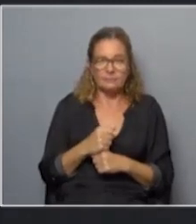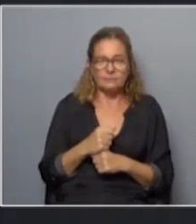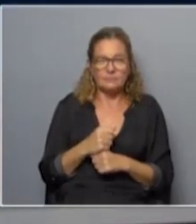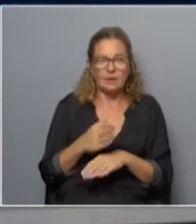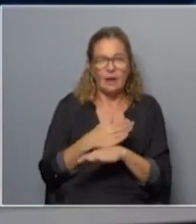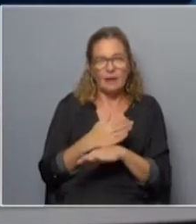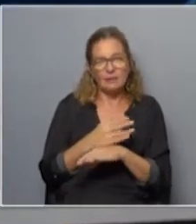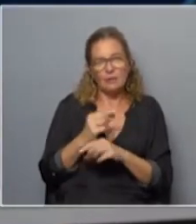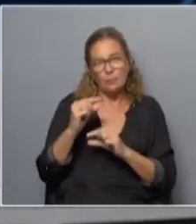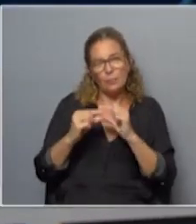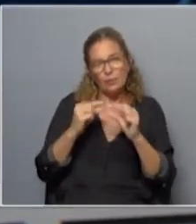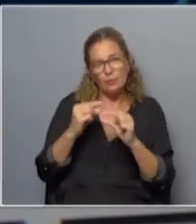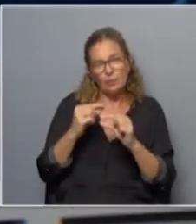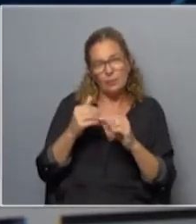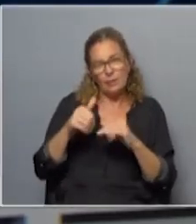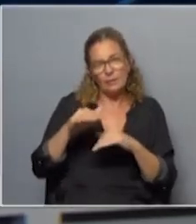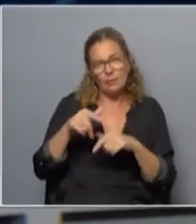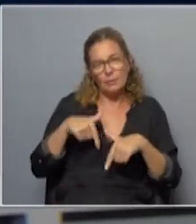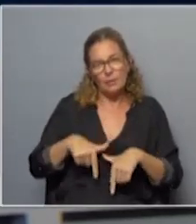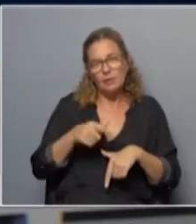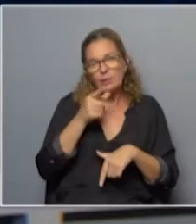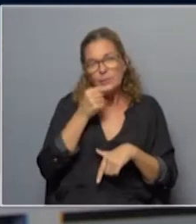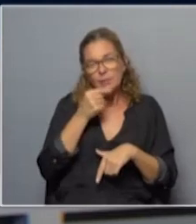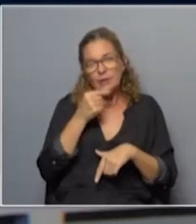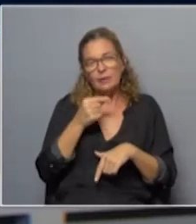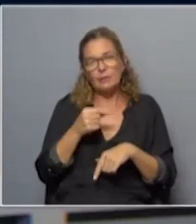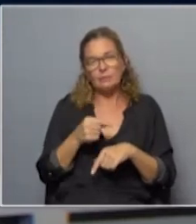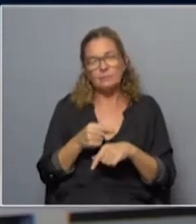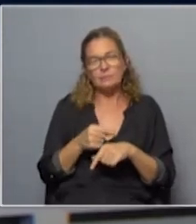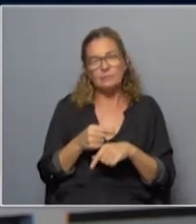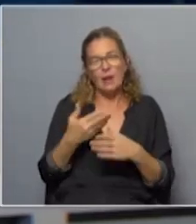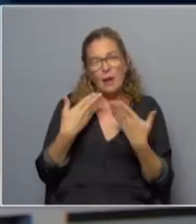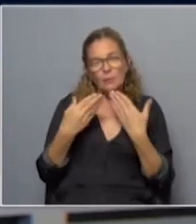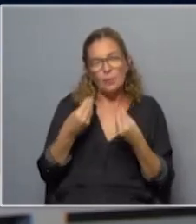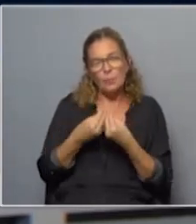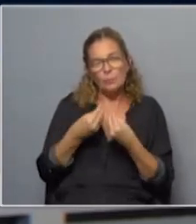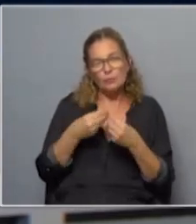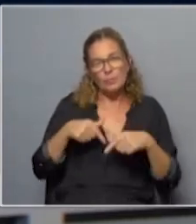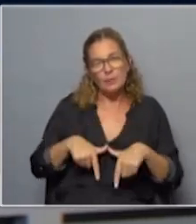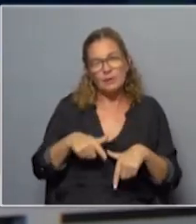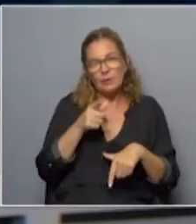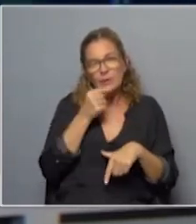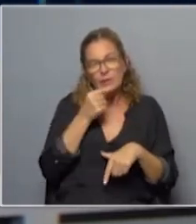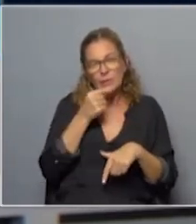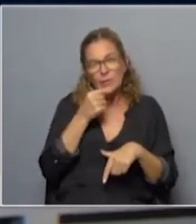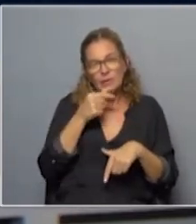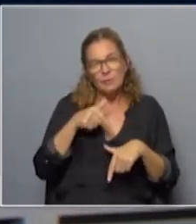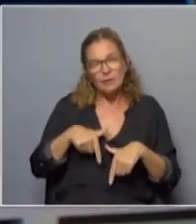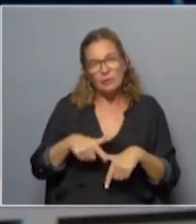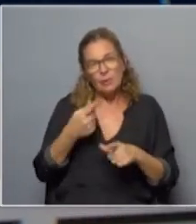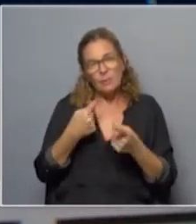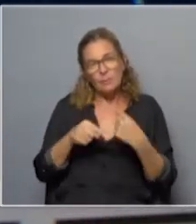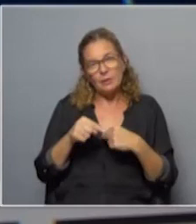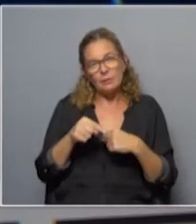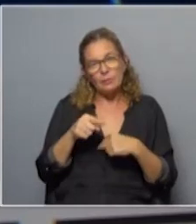antes de seguir un poquito más con lo del ministro del interior Luis Alberto Heber se habla mucho del ministerio del interior y de la postura del ministro pero